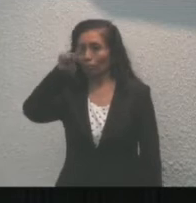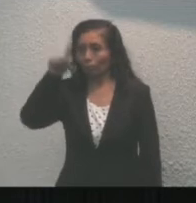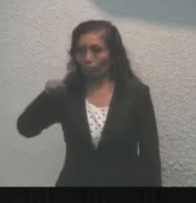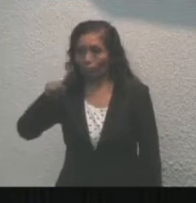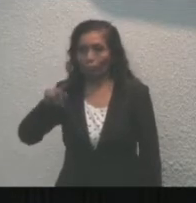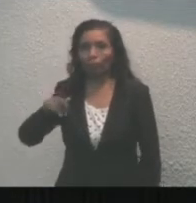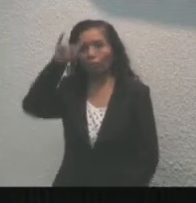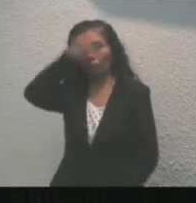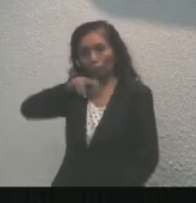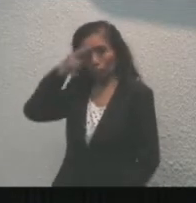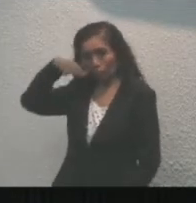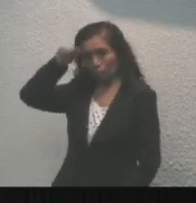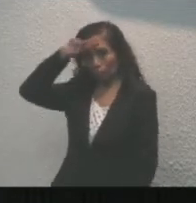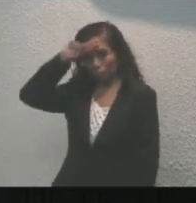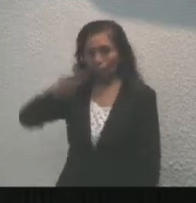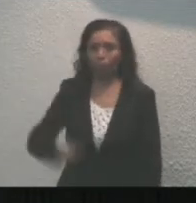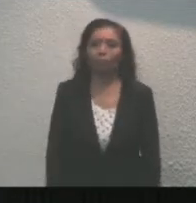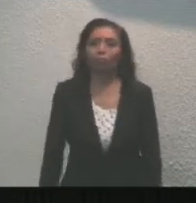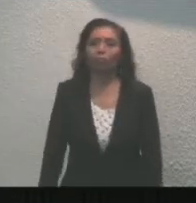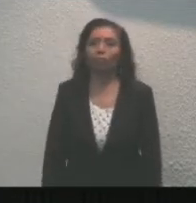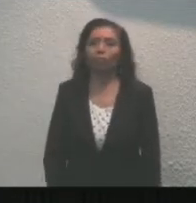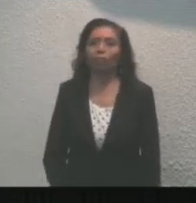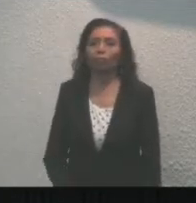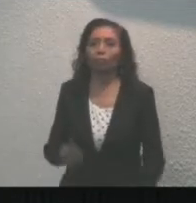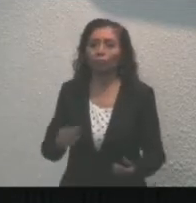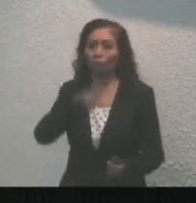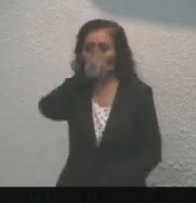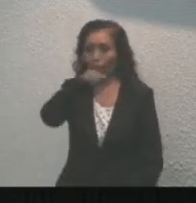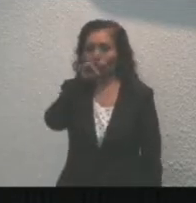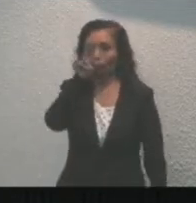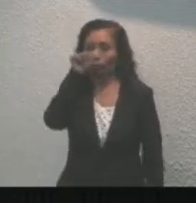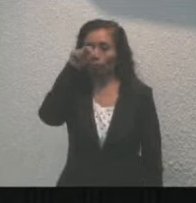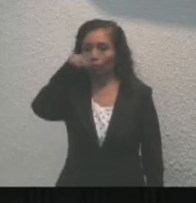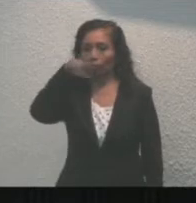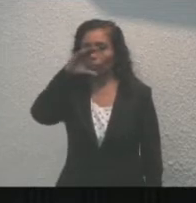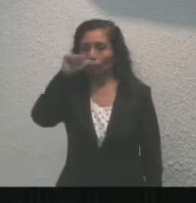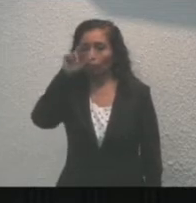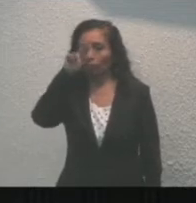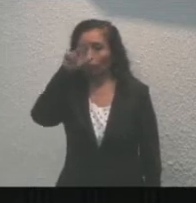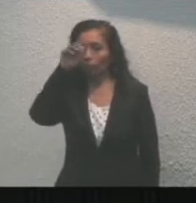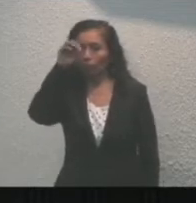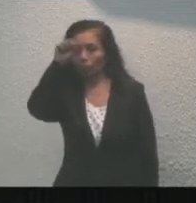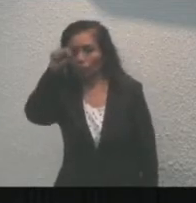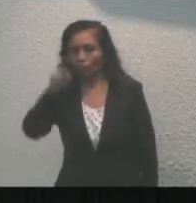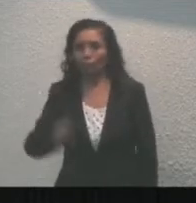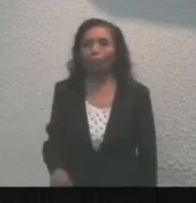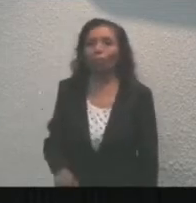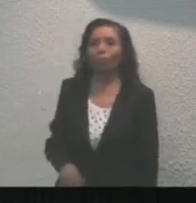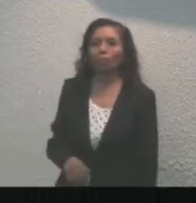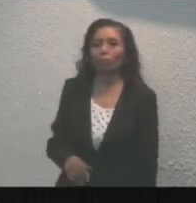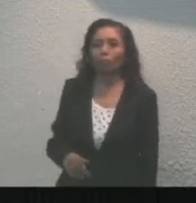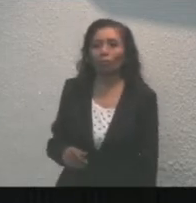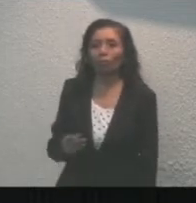11ª Zona Naval, al Inspector Juan Ricardo Martínez Ledezma, Comandante del 46